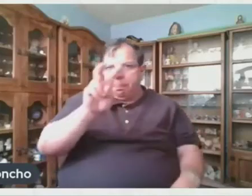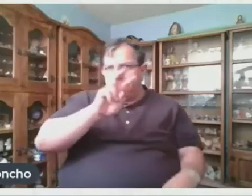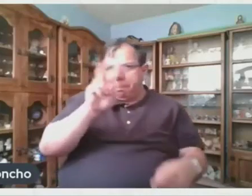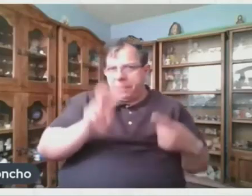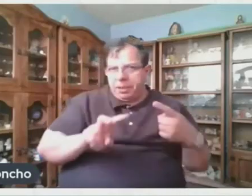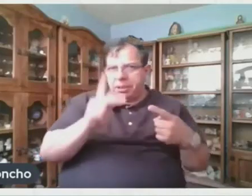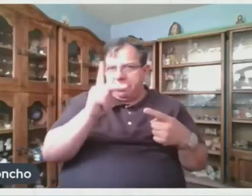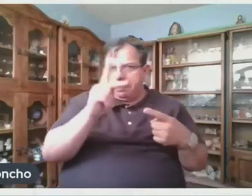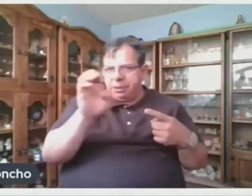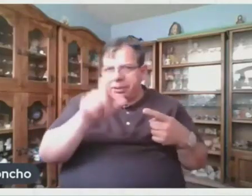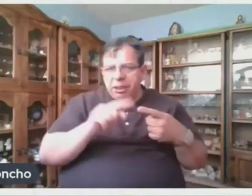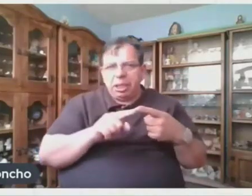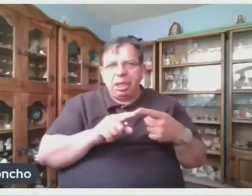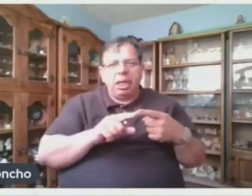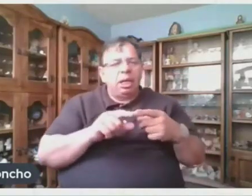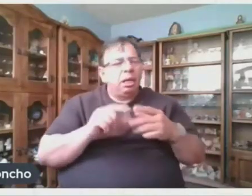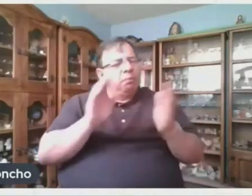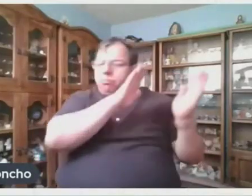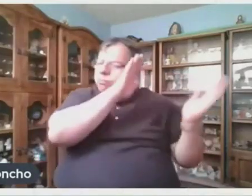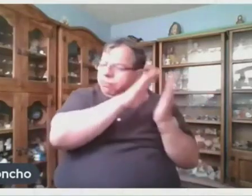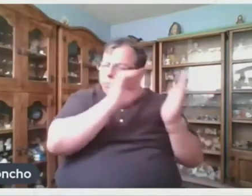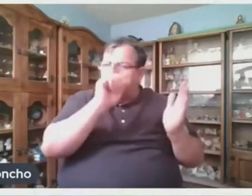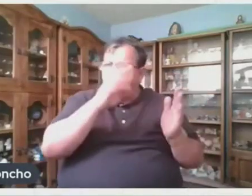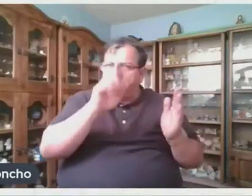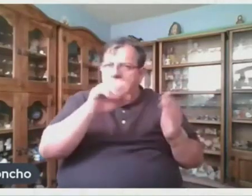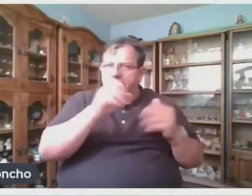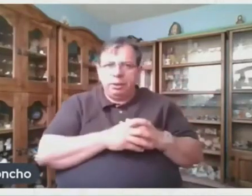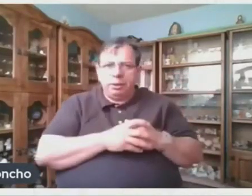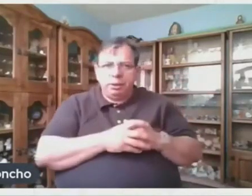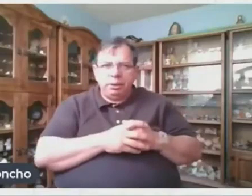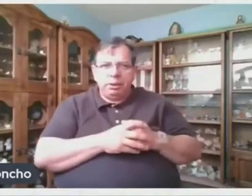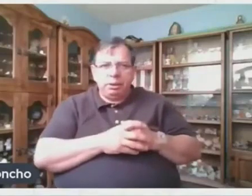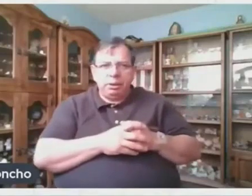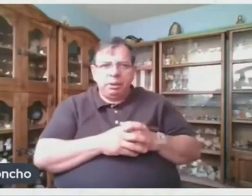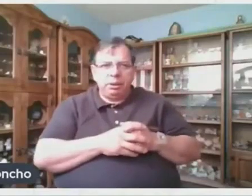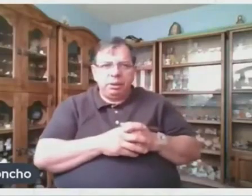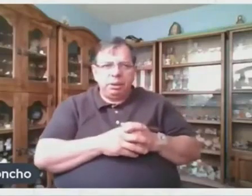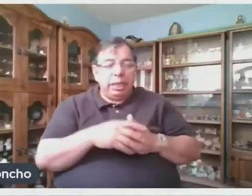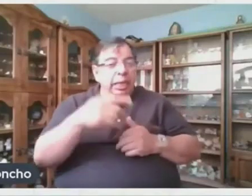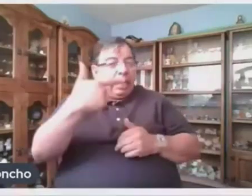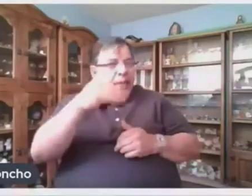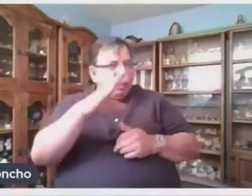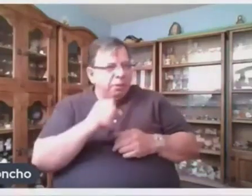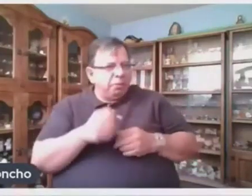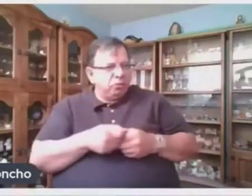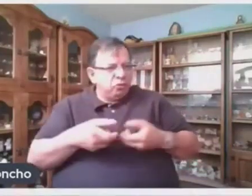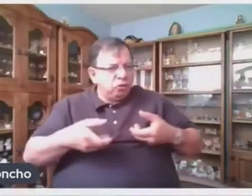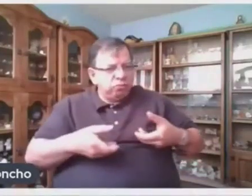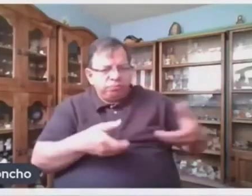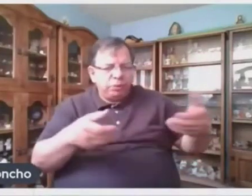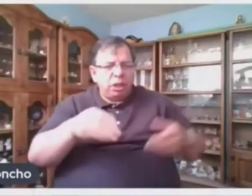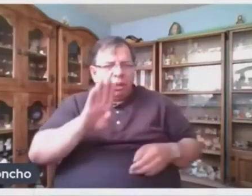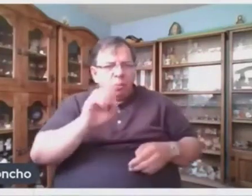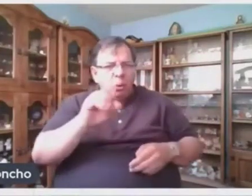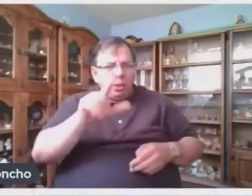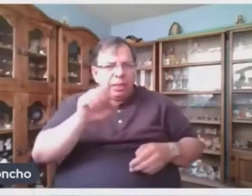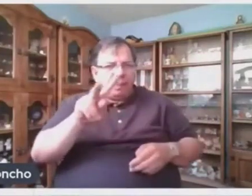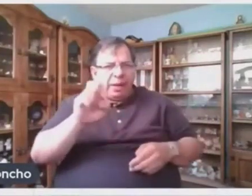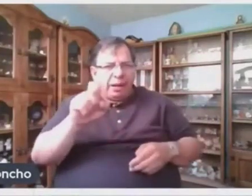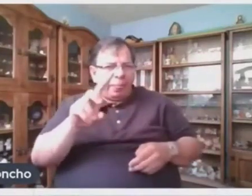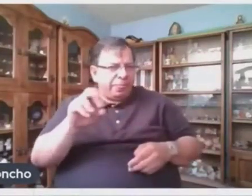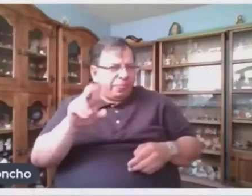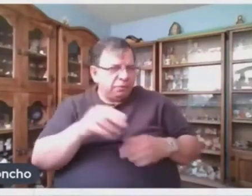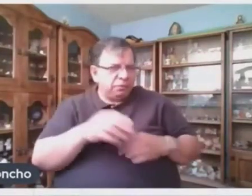nos puso almohada Gaby Ape puso boulevard Ok Siento que son buenas